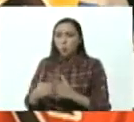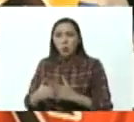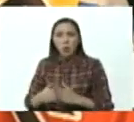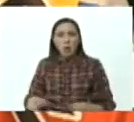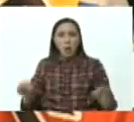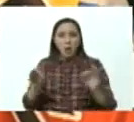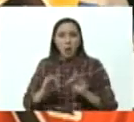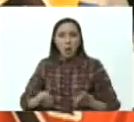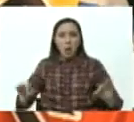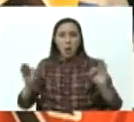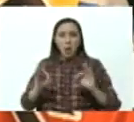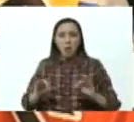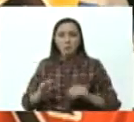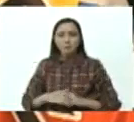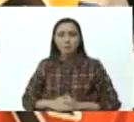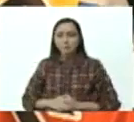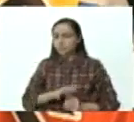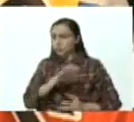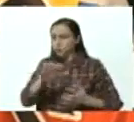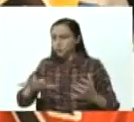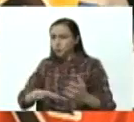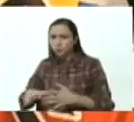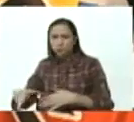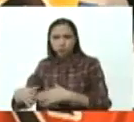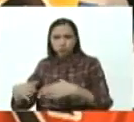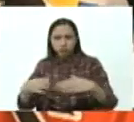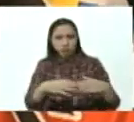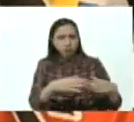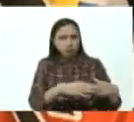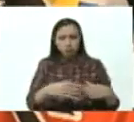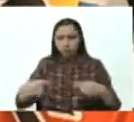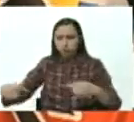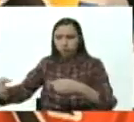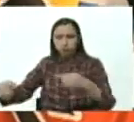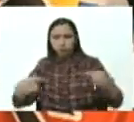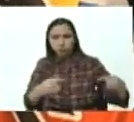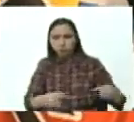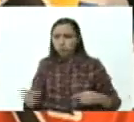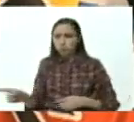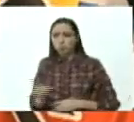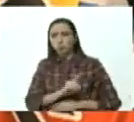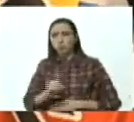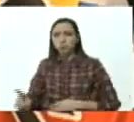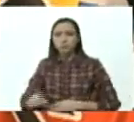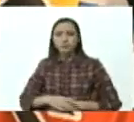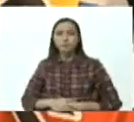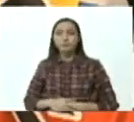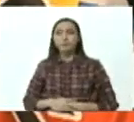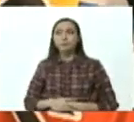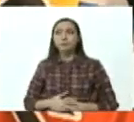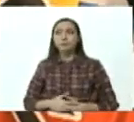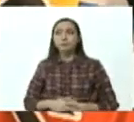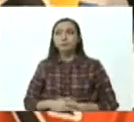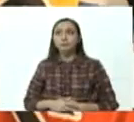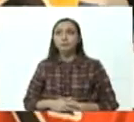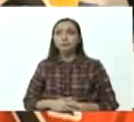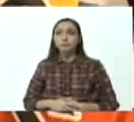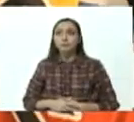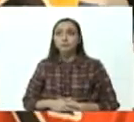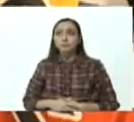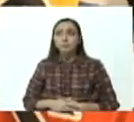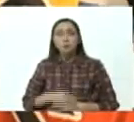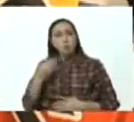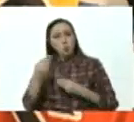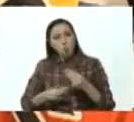ningún incidente entre grupos de inflexiones entre militantes entre seguidores ¿y cómo es